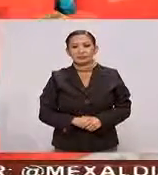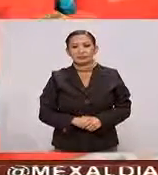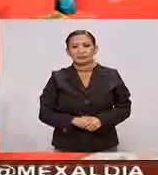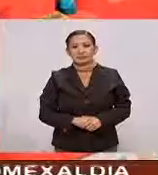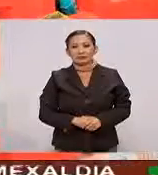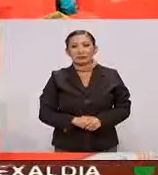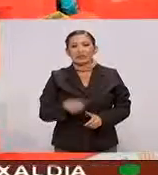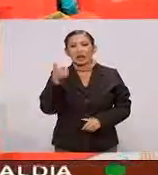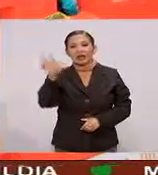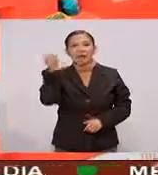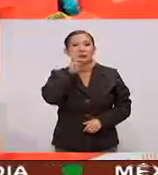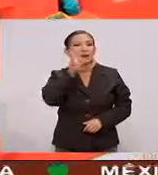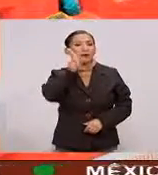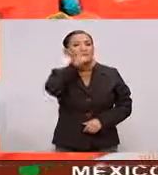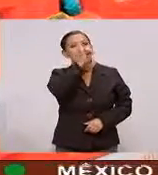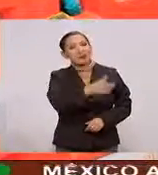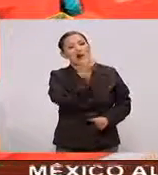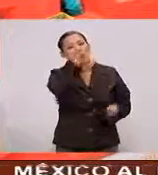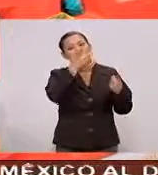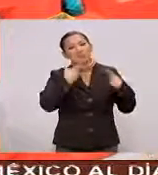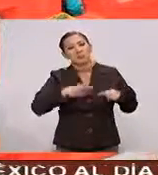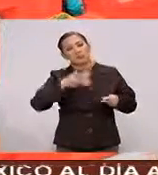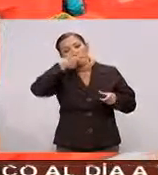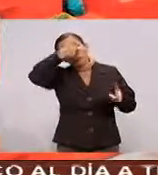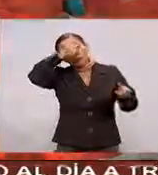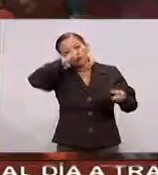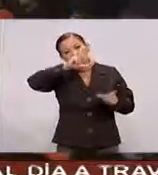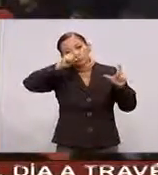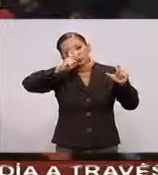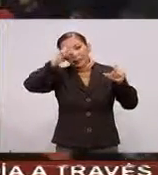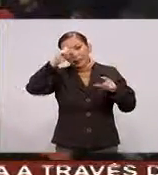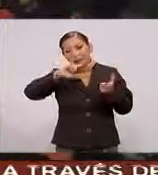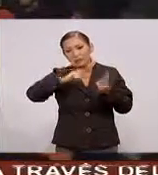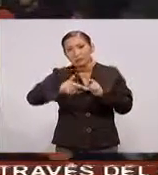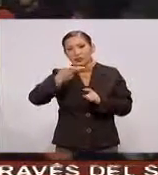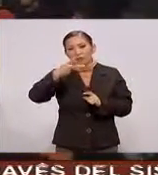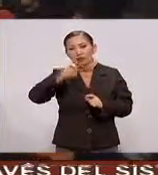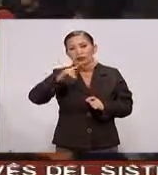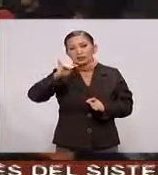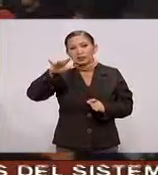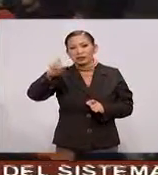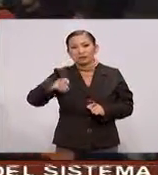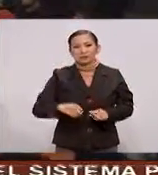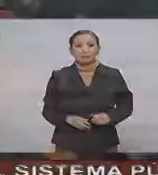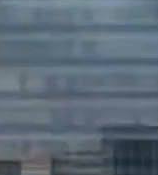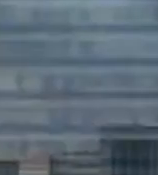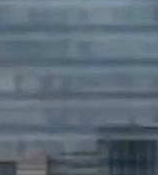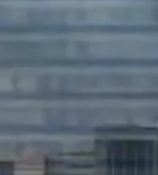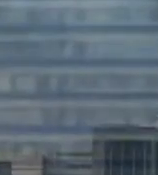Así lo demuestran Imágenes que usuarios compartieron Para México al Día Gustavo Castillo